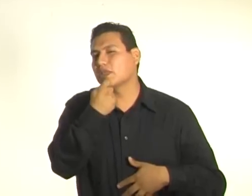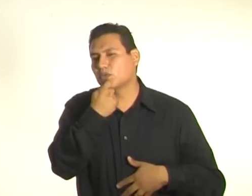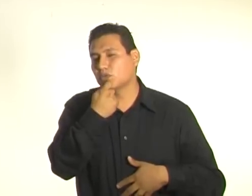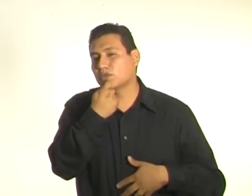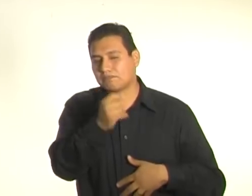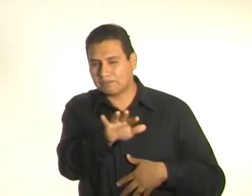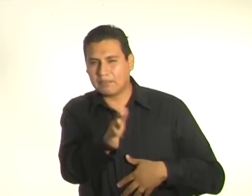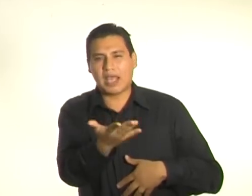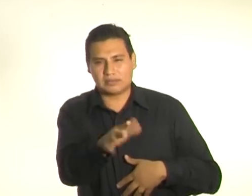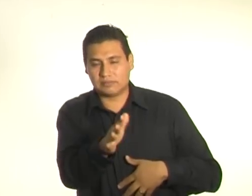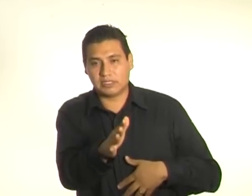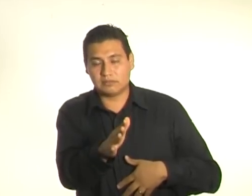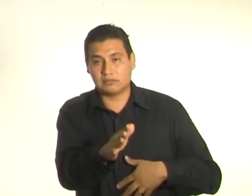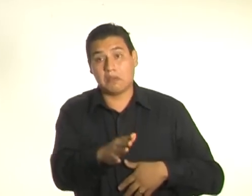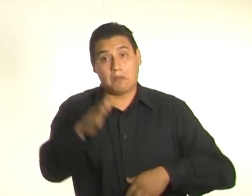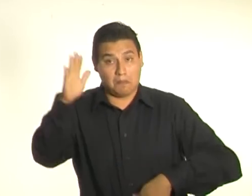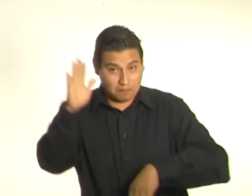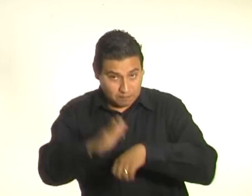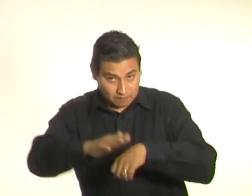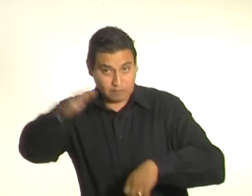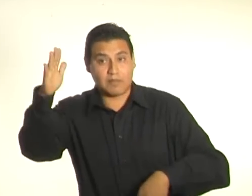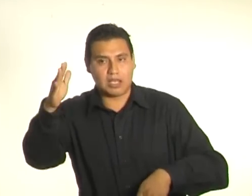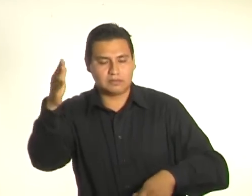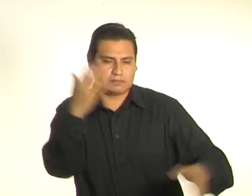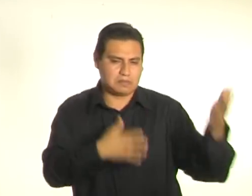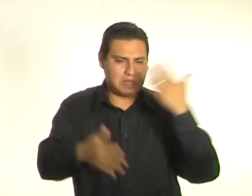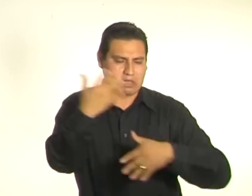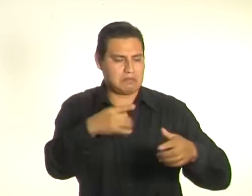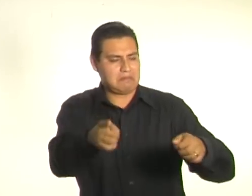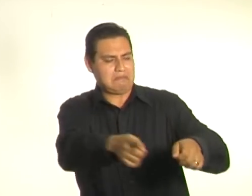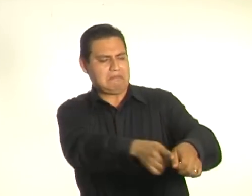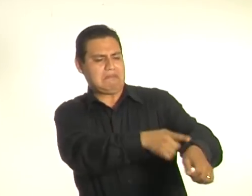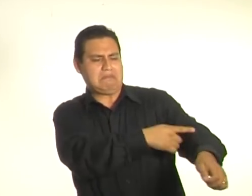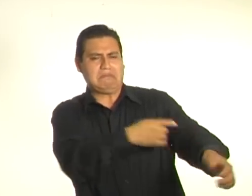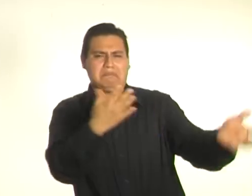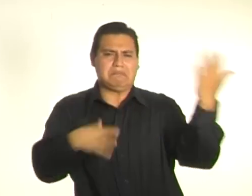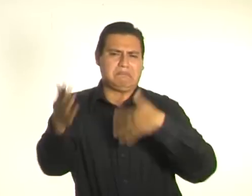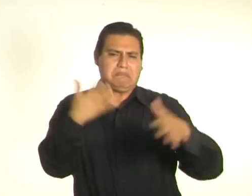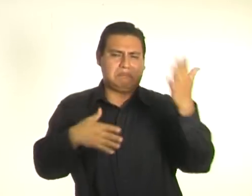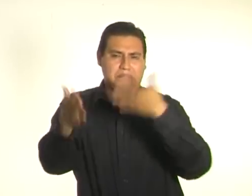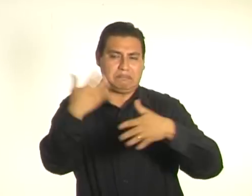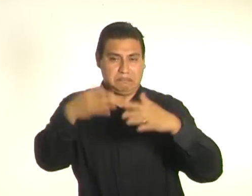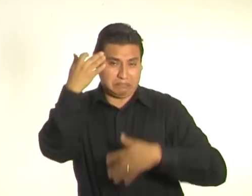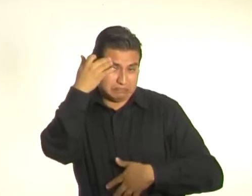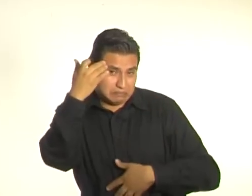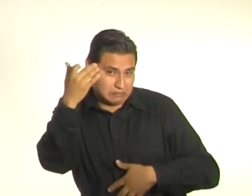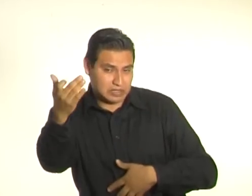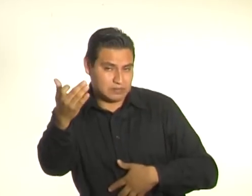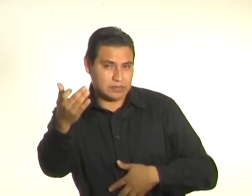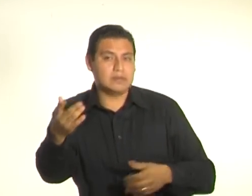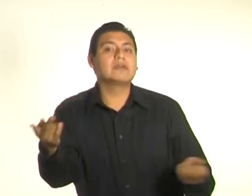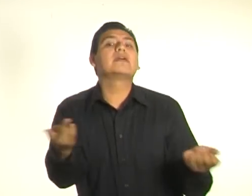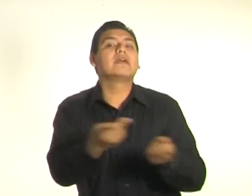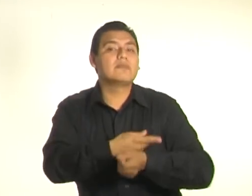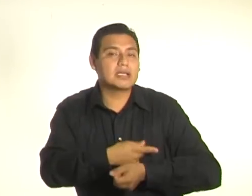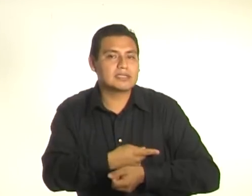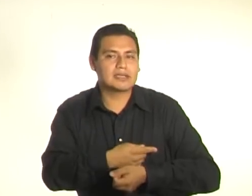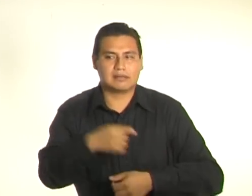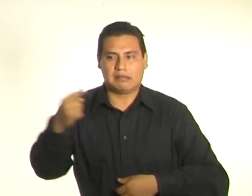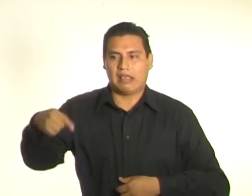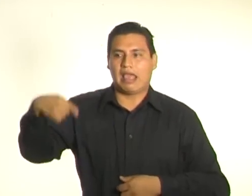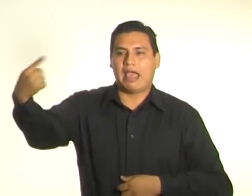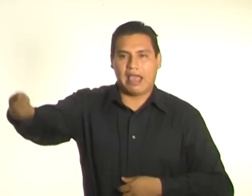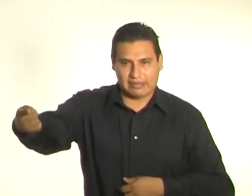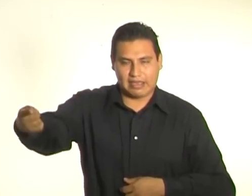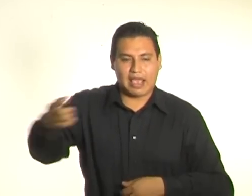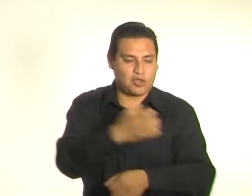si hablamos y hablamos y hablamos y hablamos, pues generalmente nuestros compañeros se aburren. Entonces vamos a